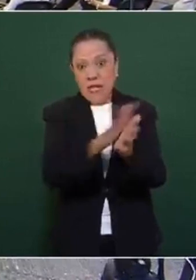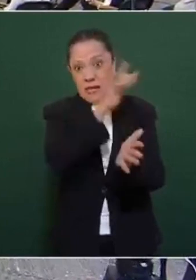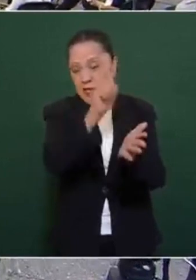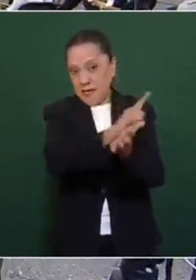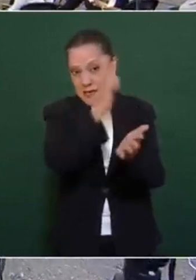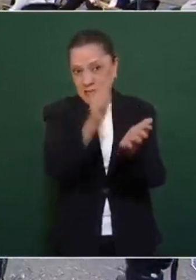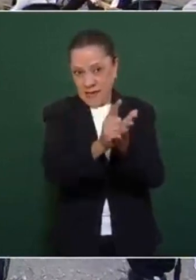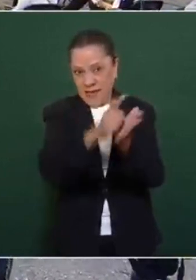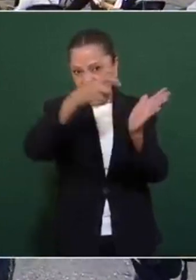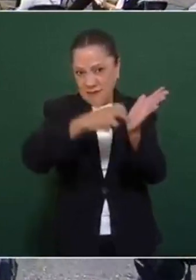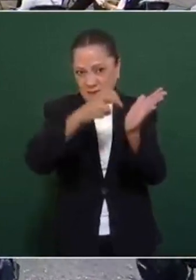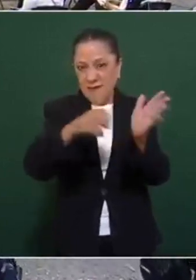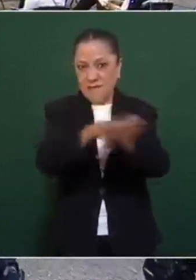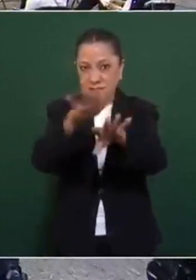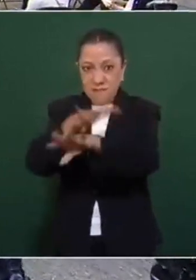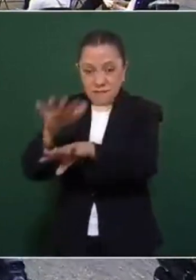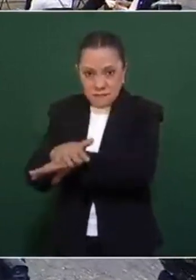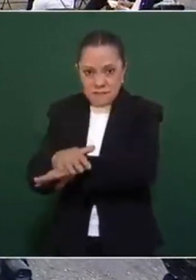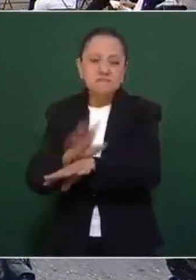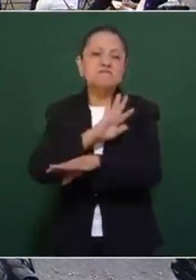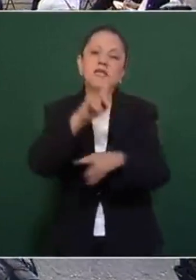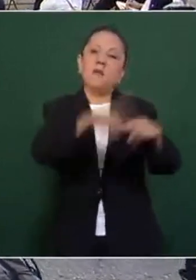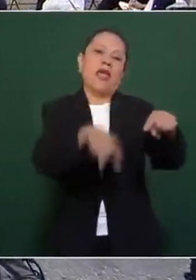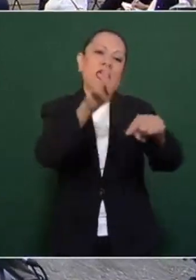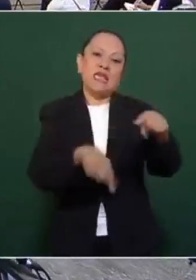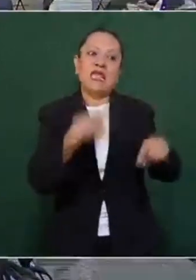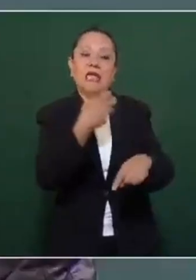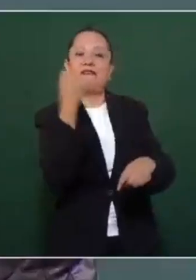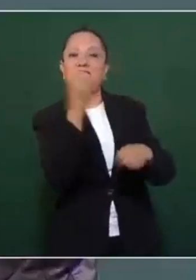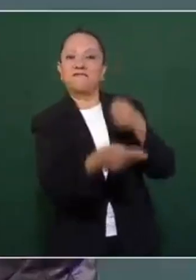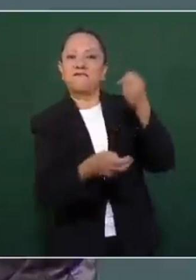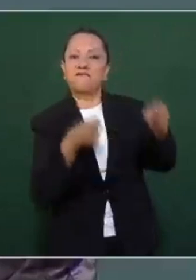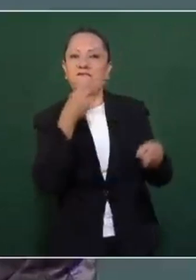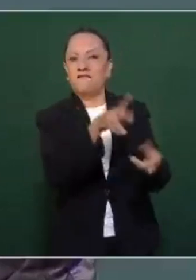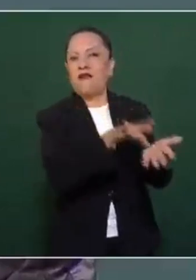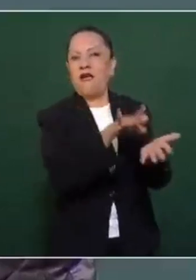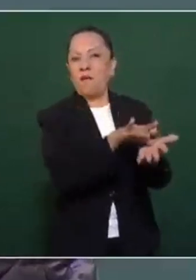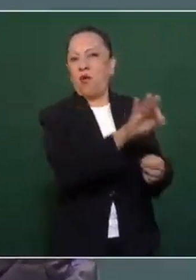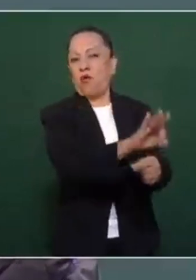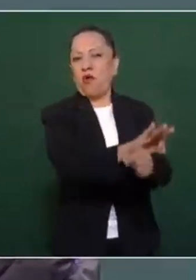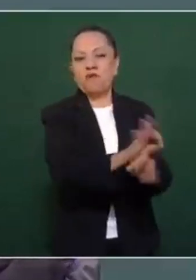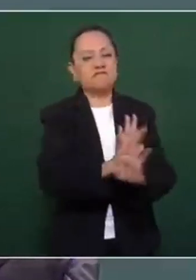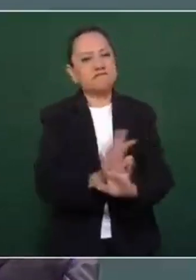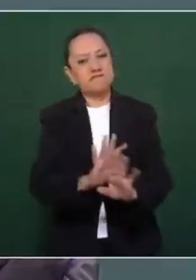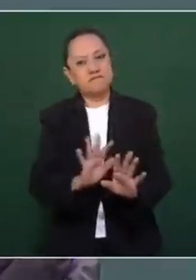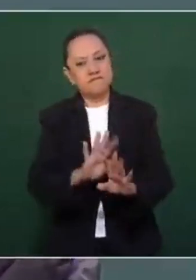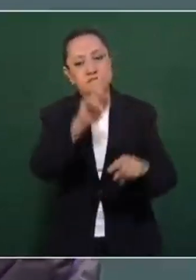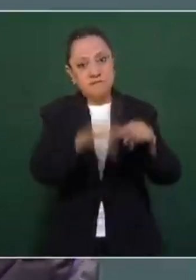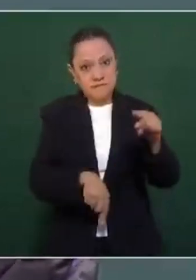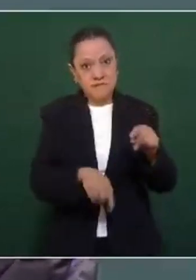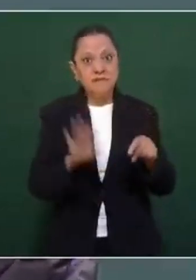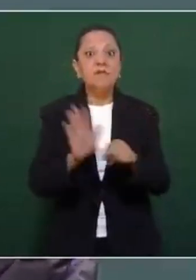Y en estos días se va a saber si los legisladores